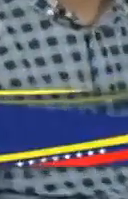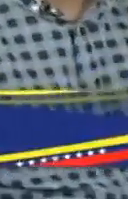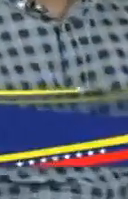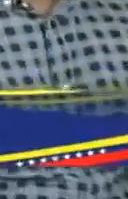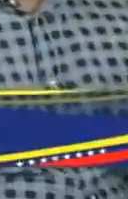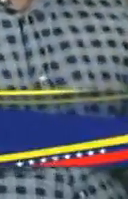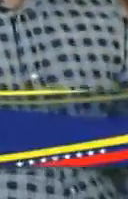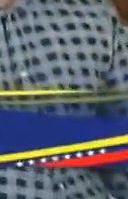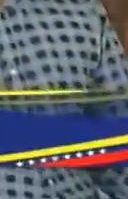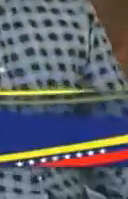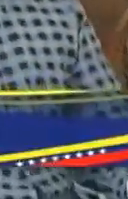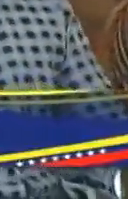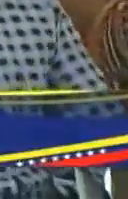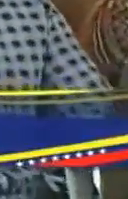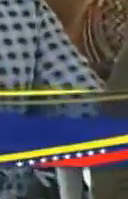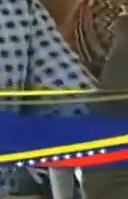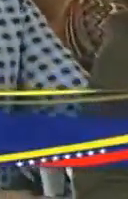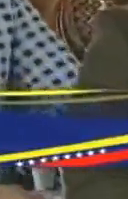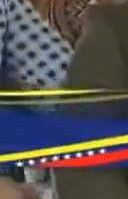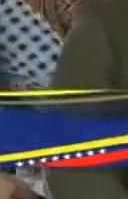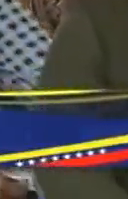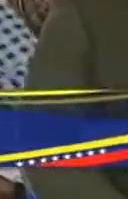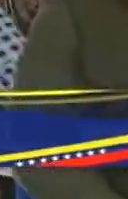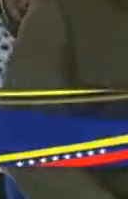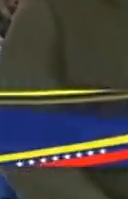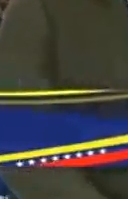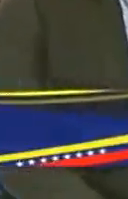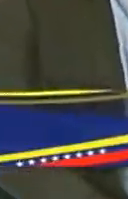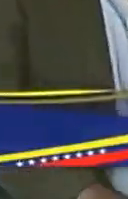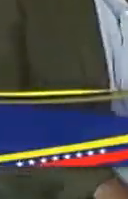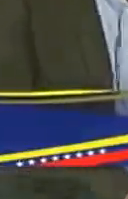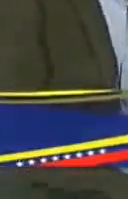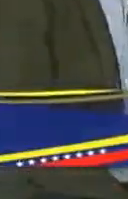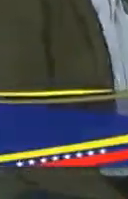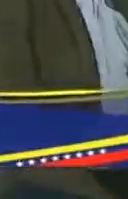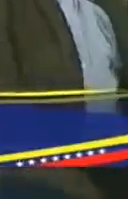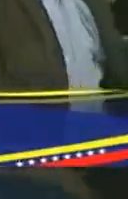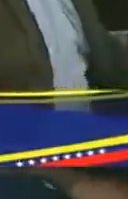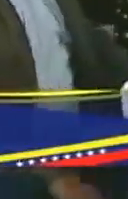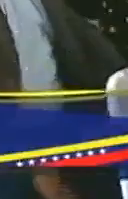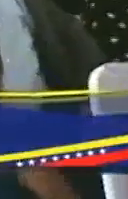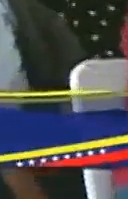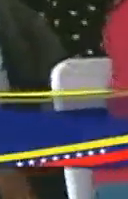¡Vámonos, Maduro, nuevo, que la rumba ya me llama!